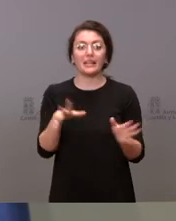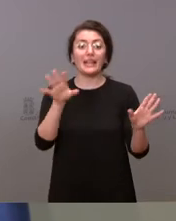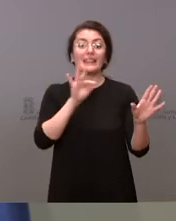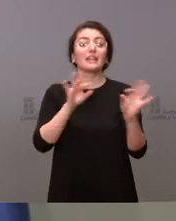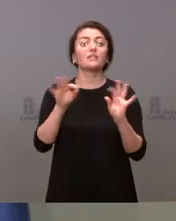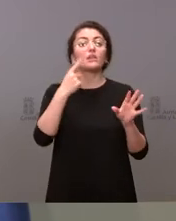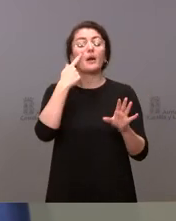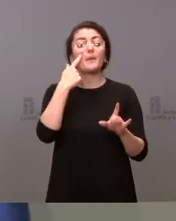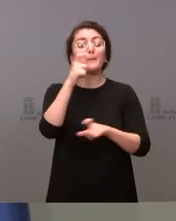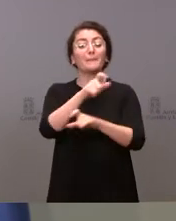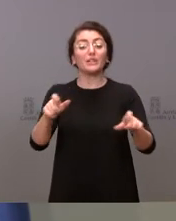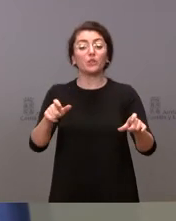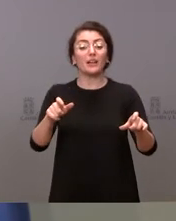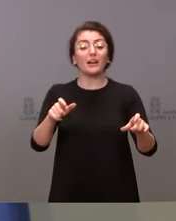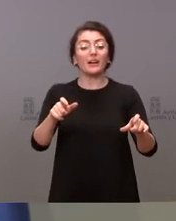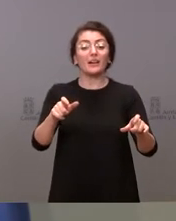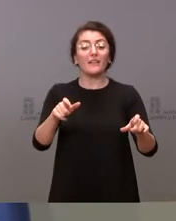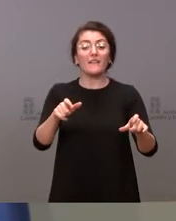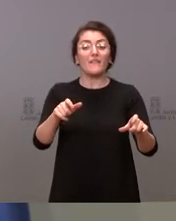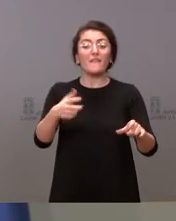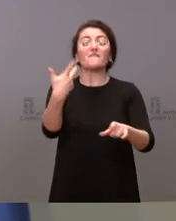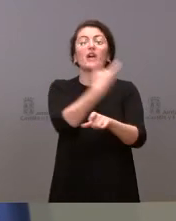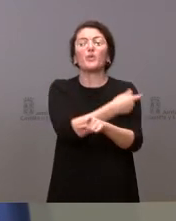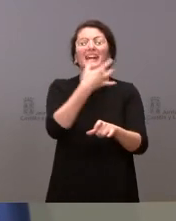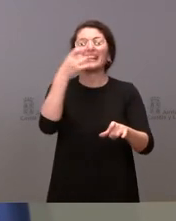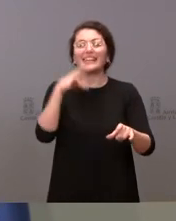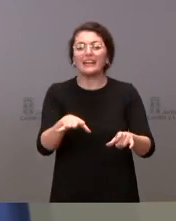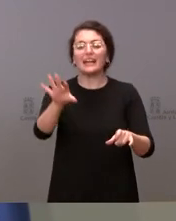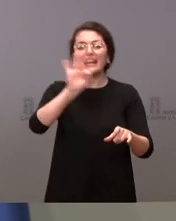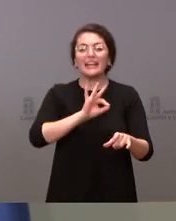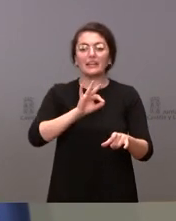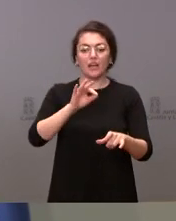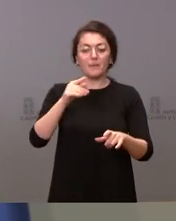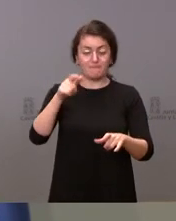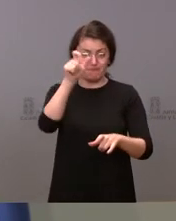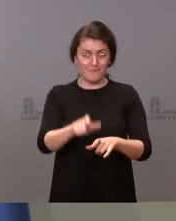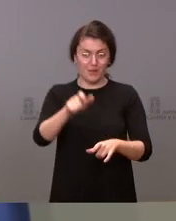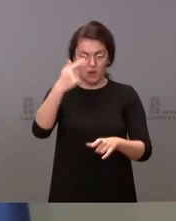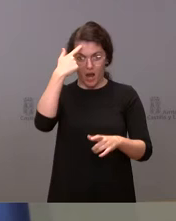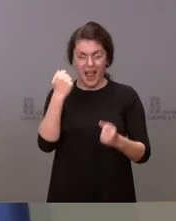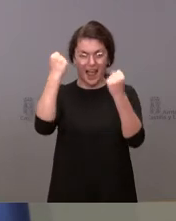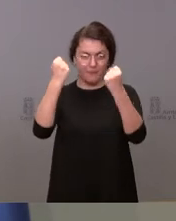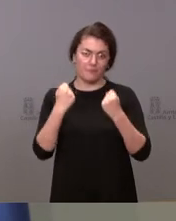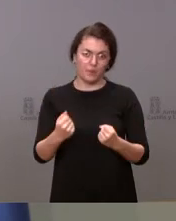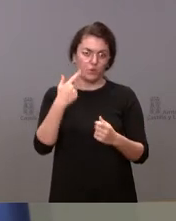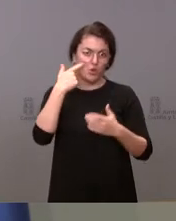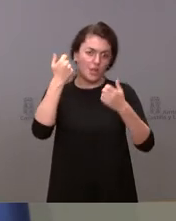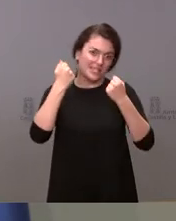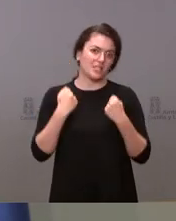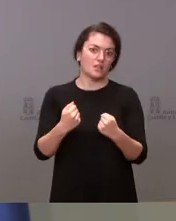deben de tomarlas los expertos en salud pública. No las debe tomar el presidente